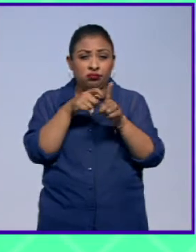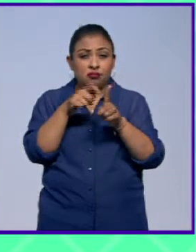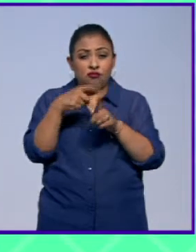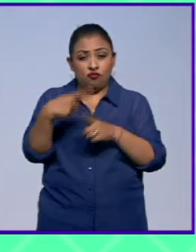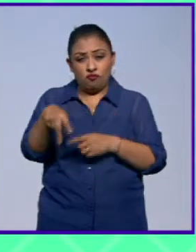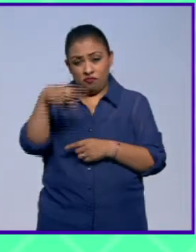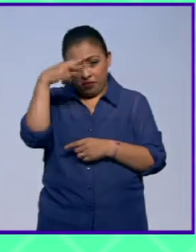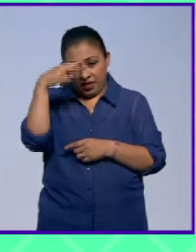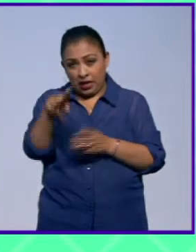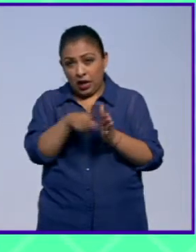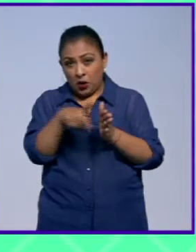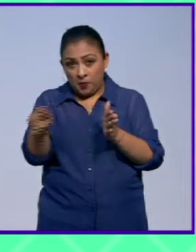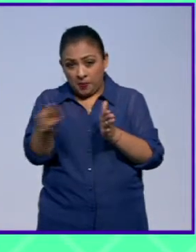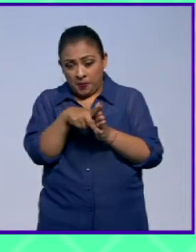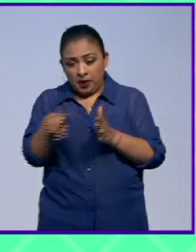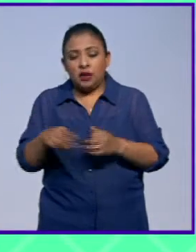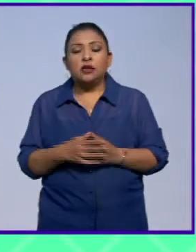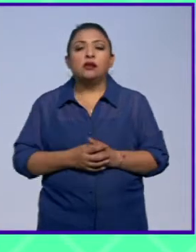mexicanos